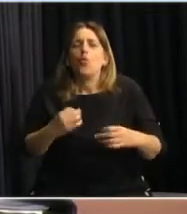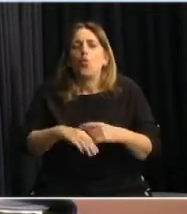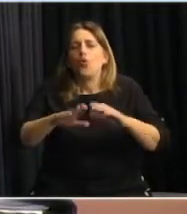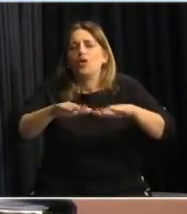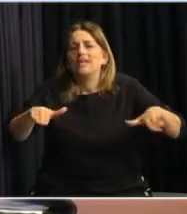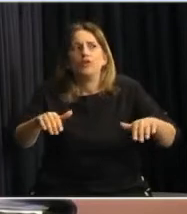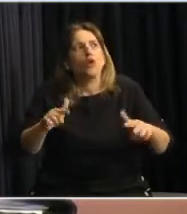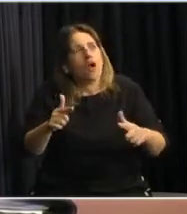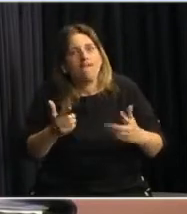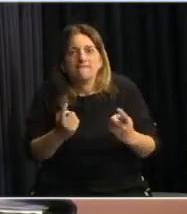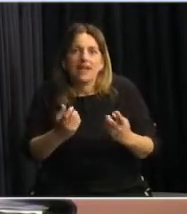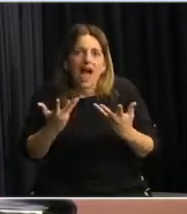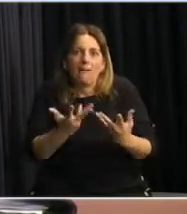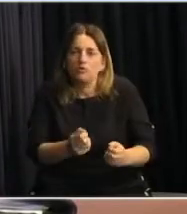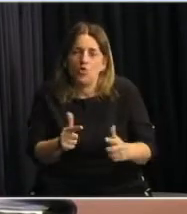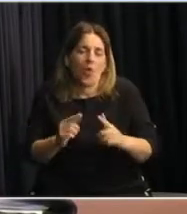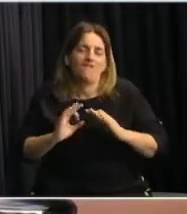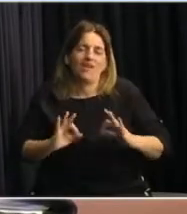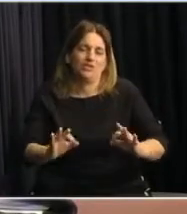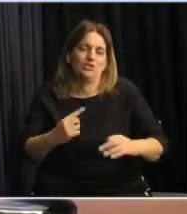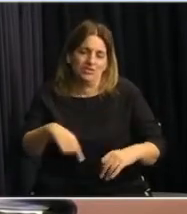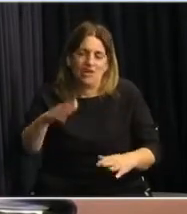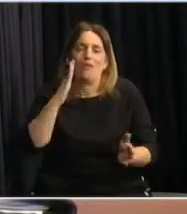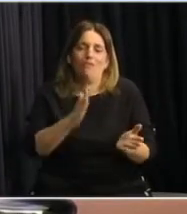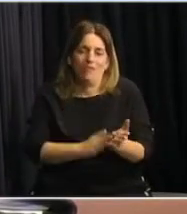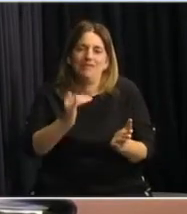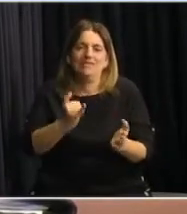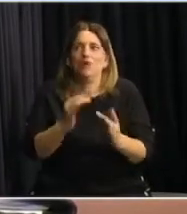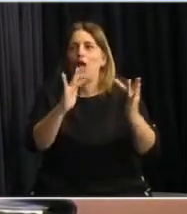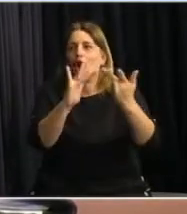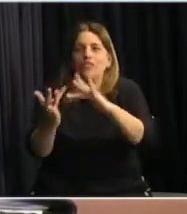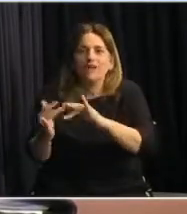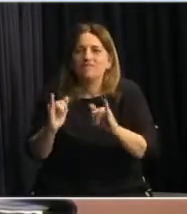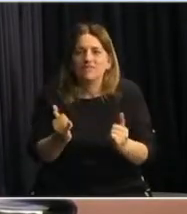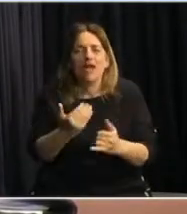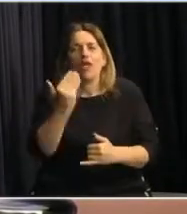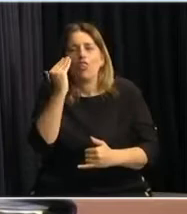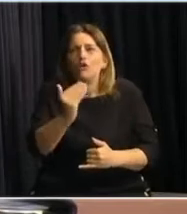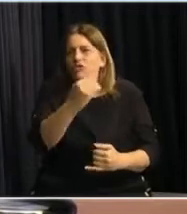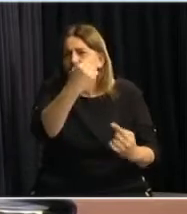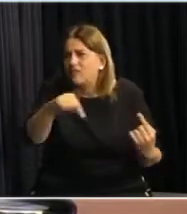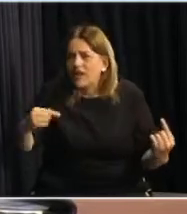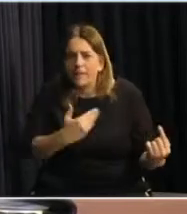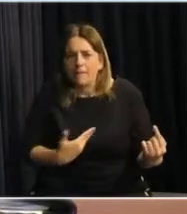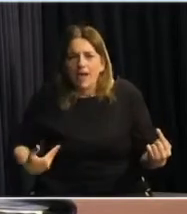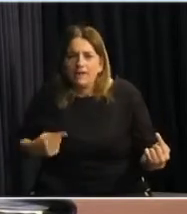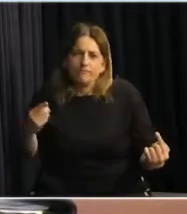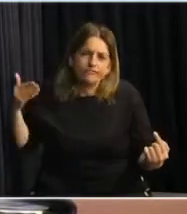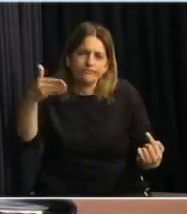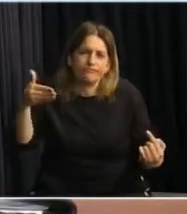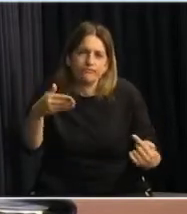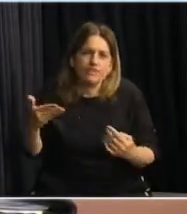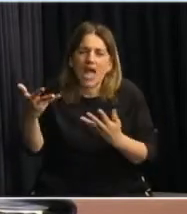no hay vacaciones. Y me consta porque he estado en contacto con muchos docentes que están asistiendo y